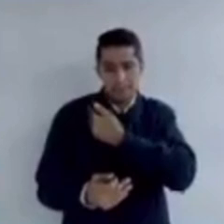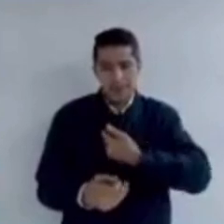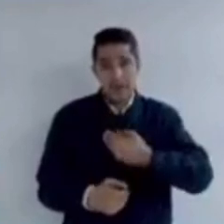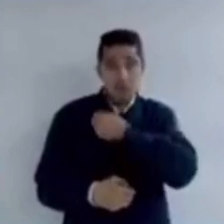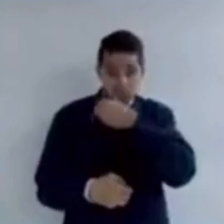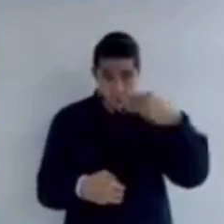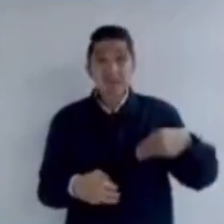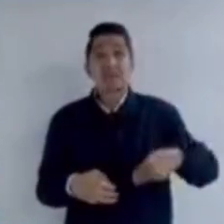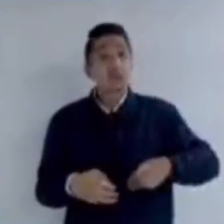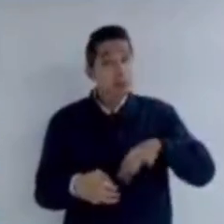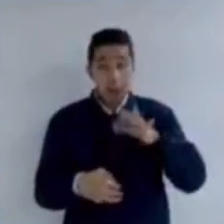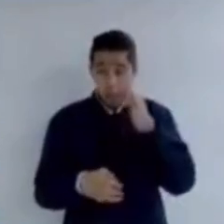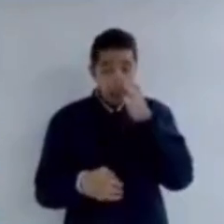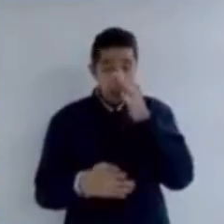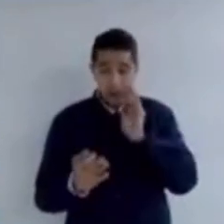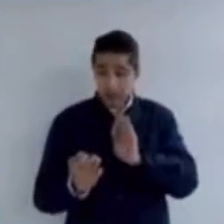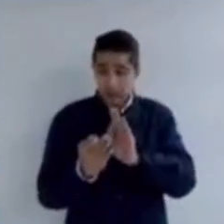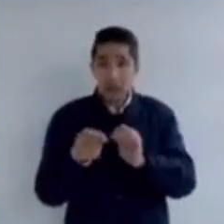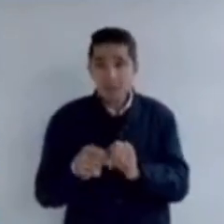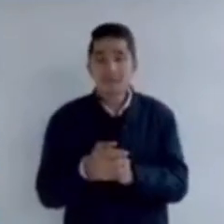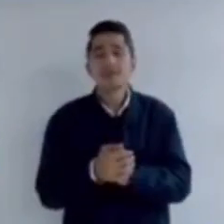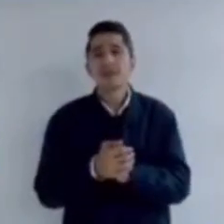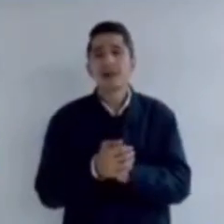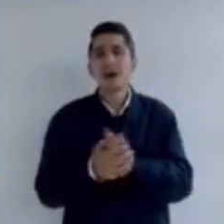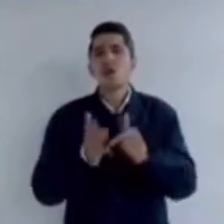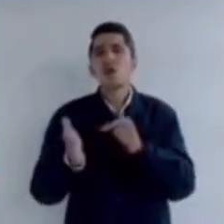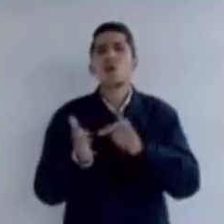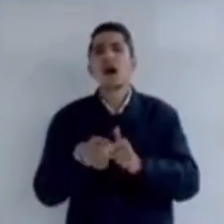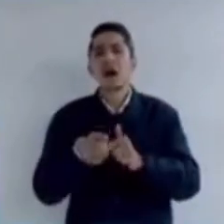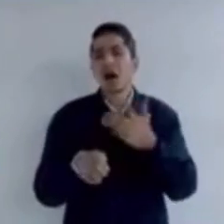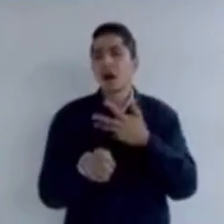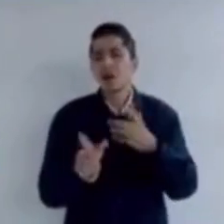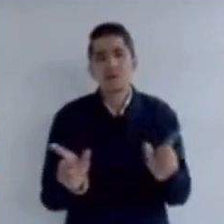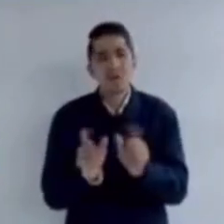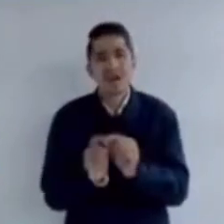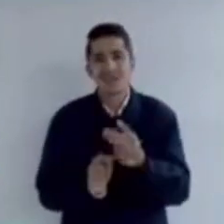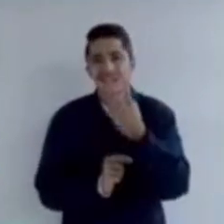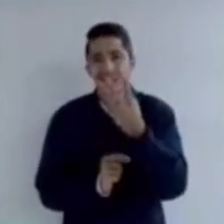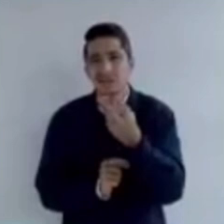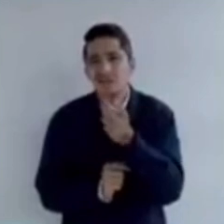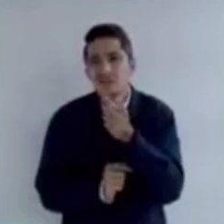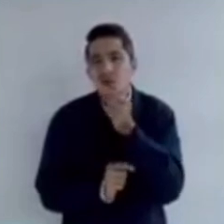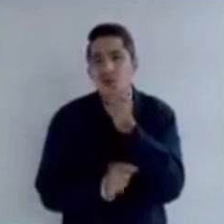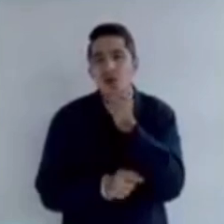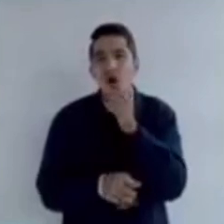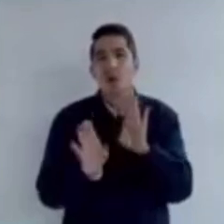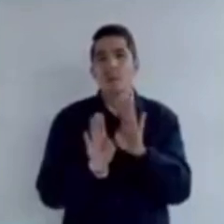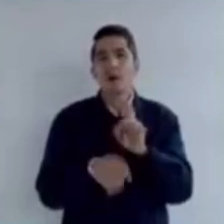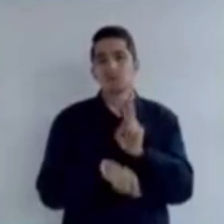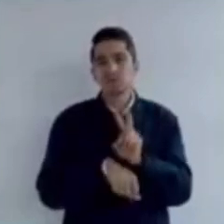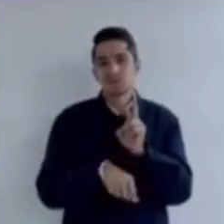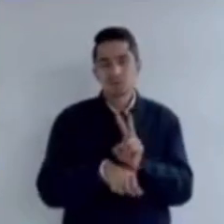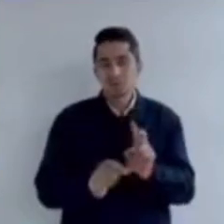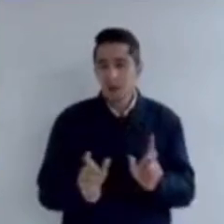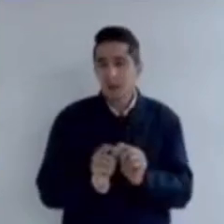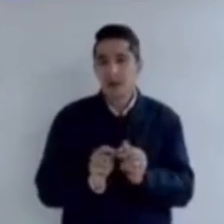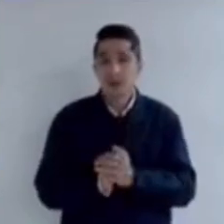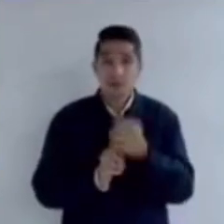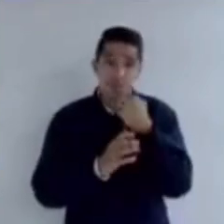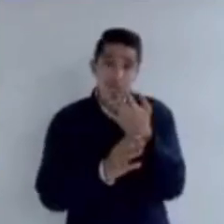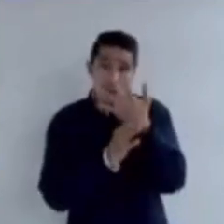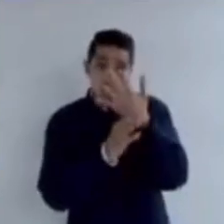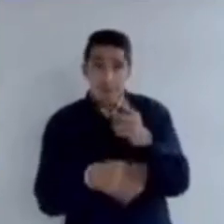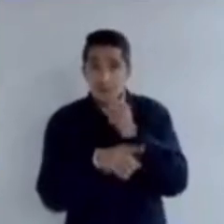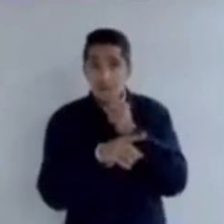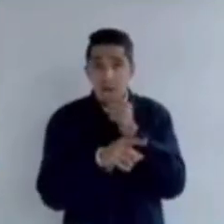municipal, lugar donde solamente había tres policías de guardia, quienes refieren que